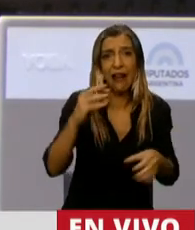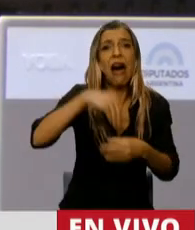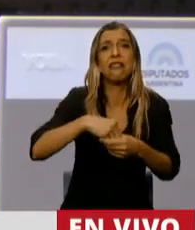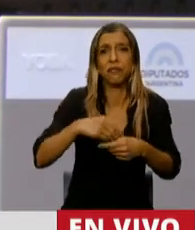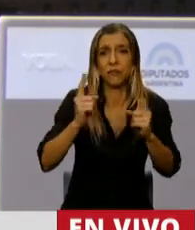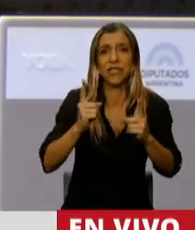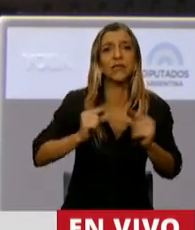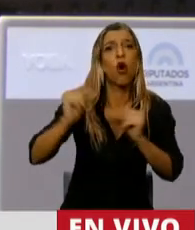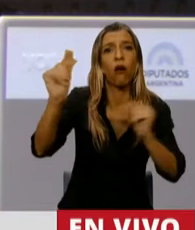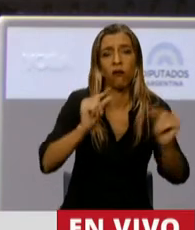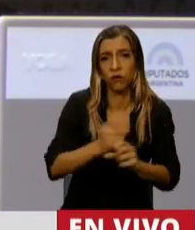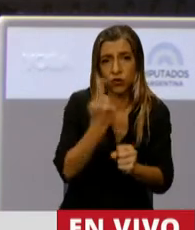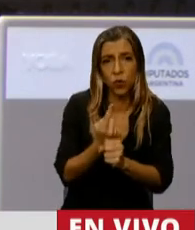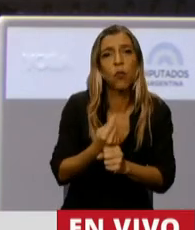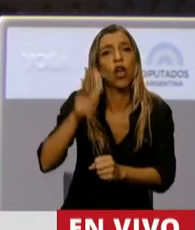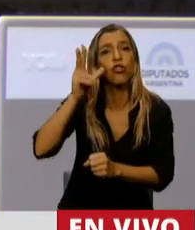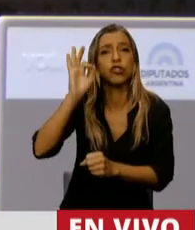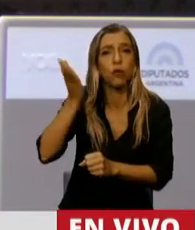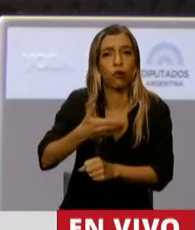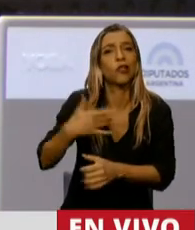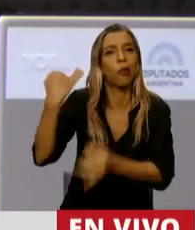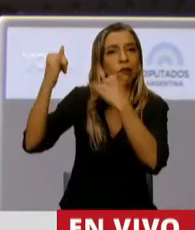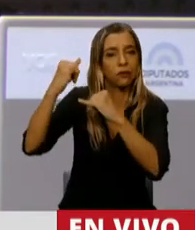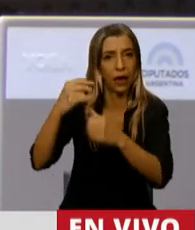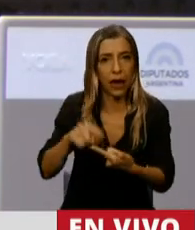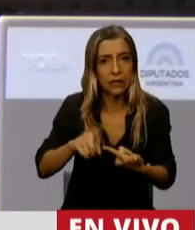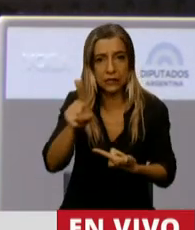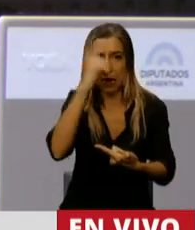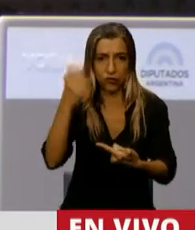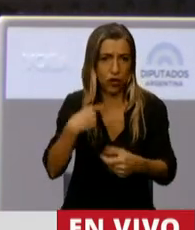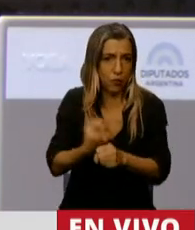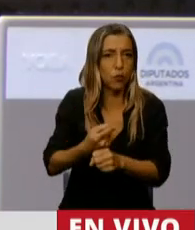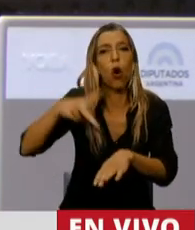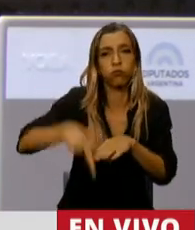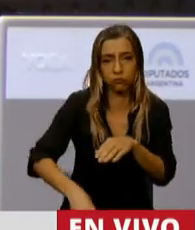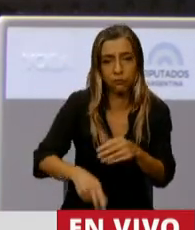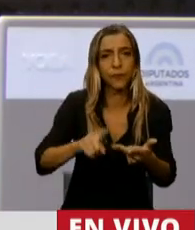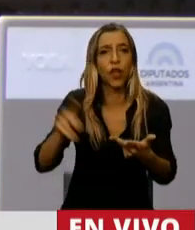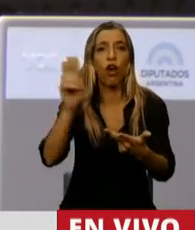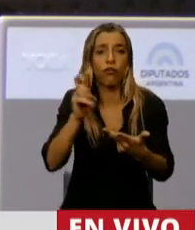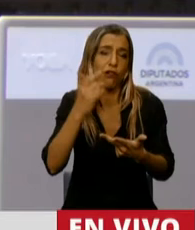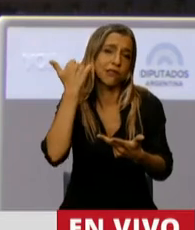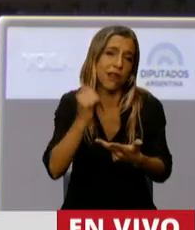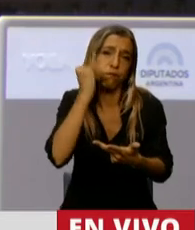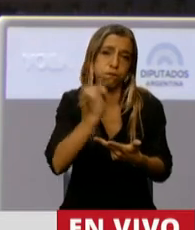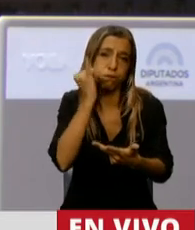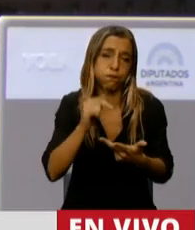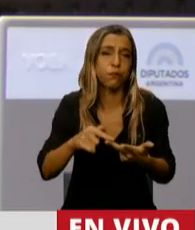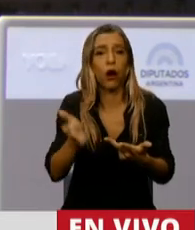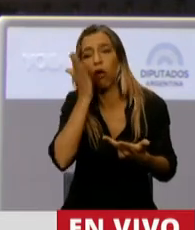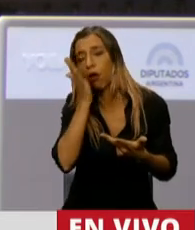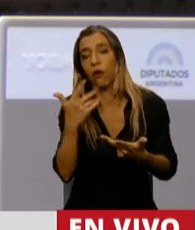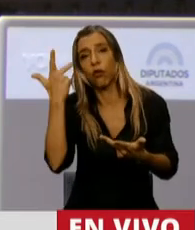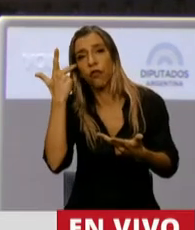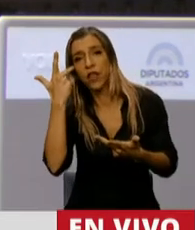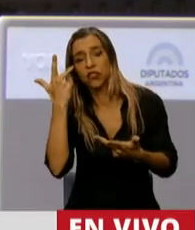80%, no existía el crédito internacional porque estaba cortado. El valor del dólar, se habló, nos acostamos con 18 y nos